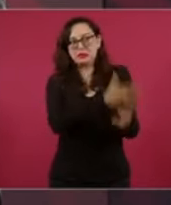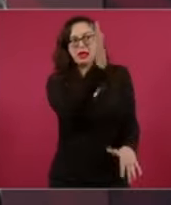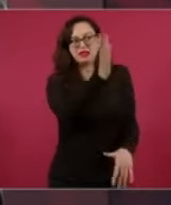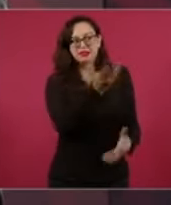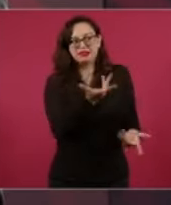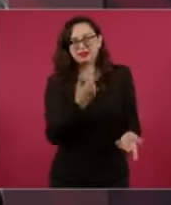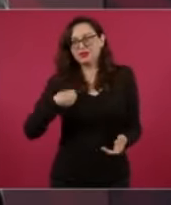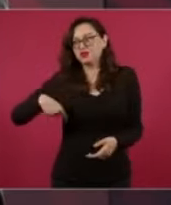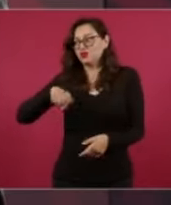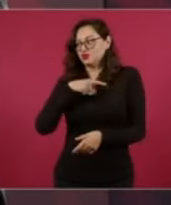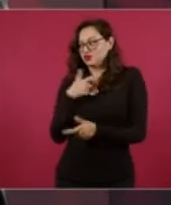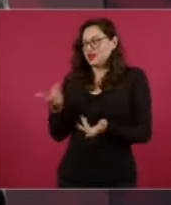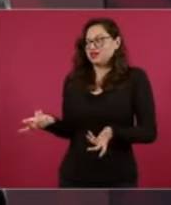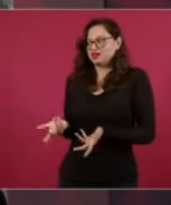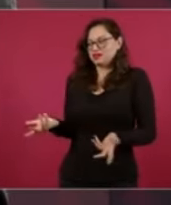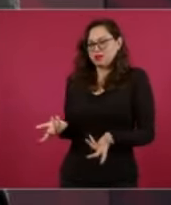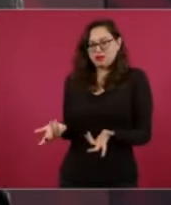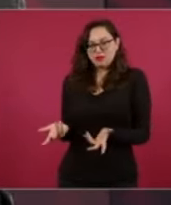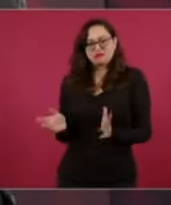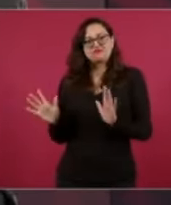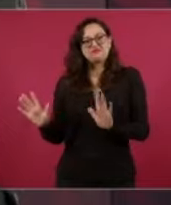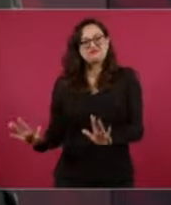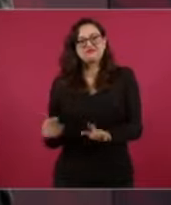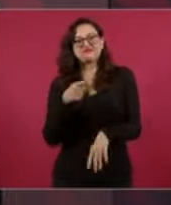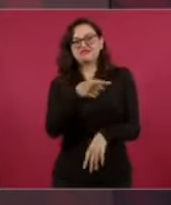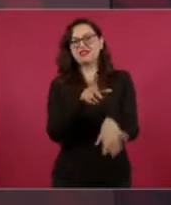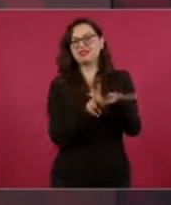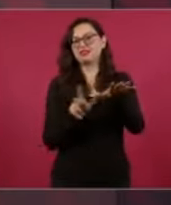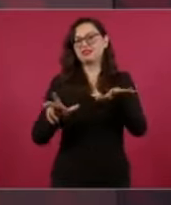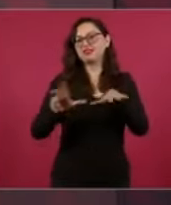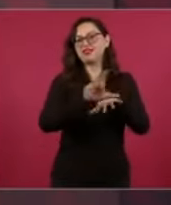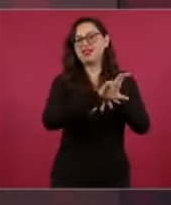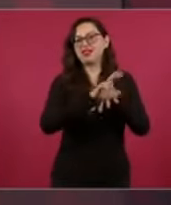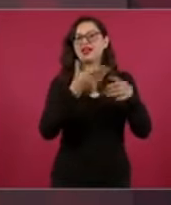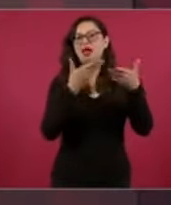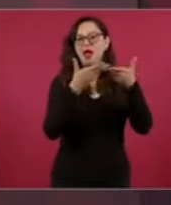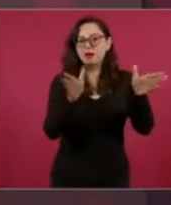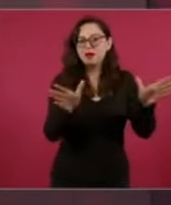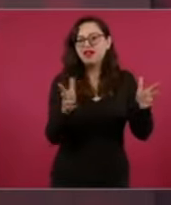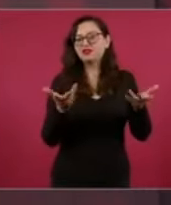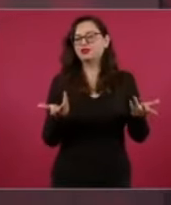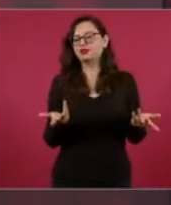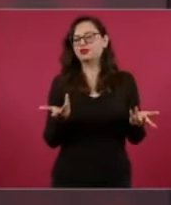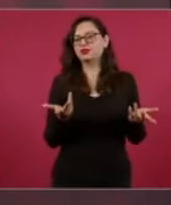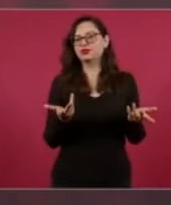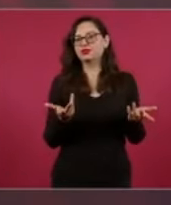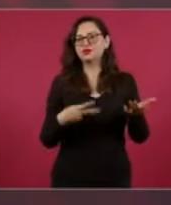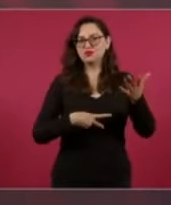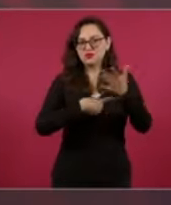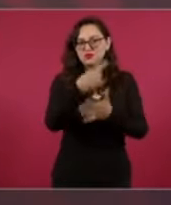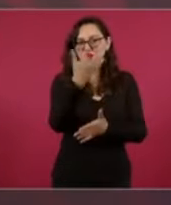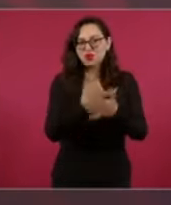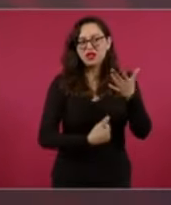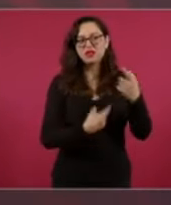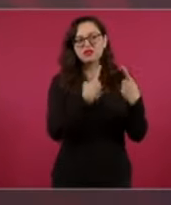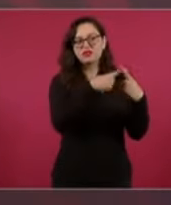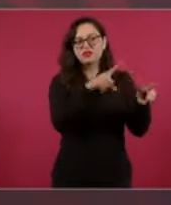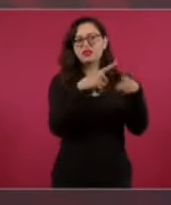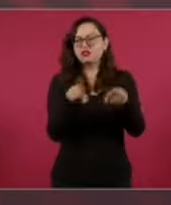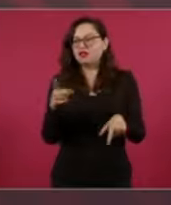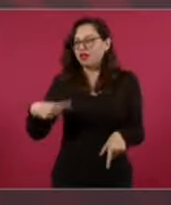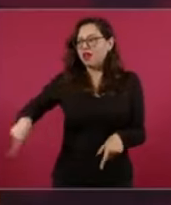que se había quedado rezagado el estado de Campeche.